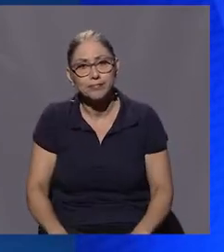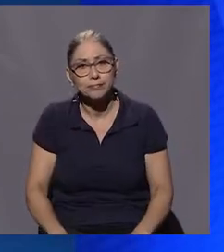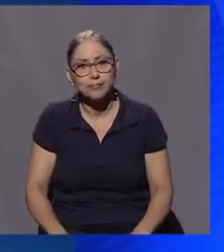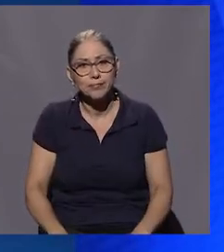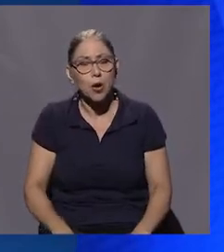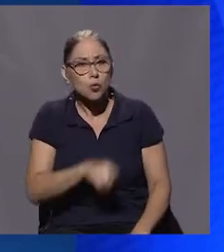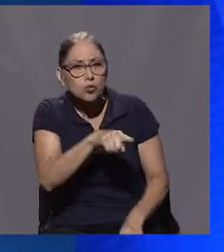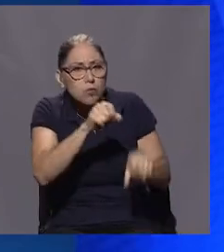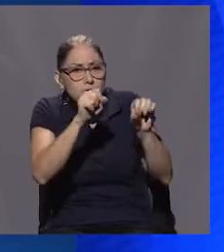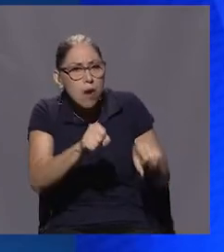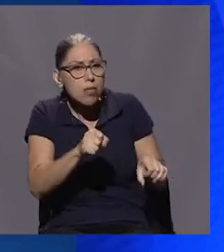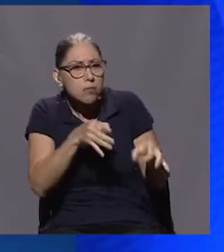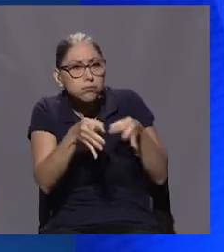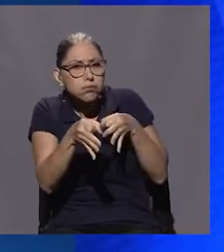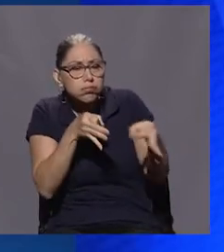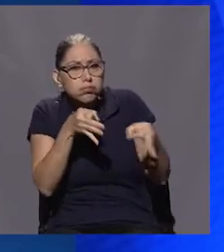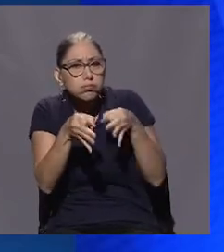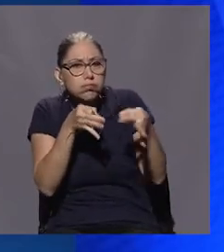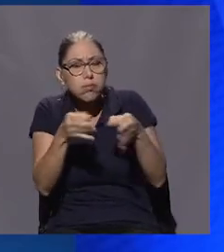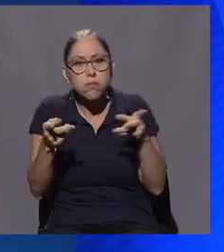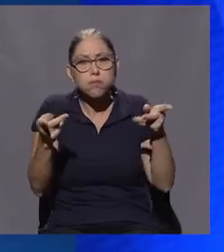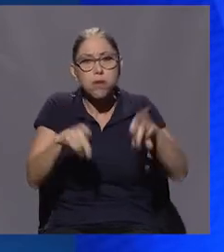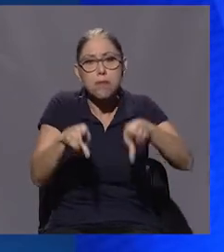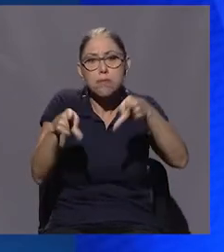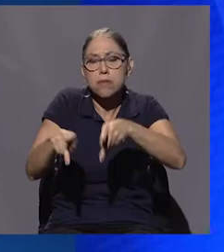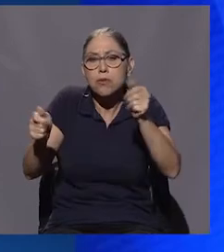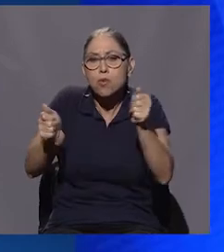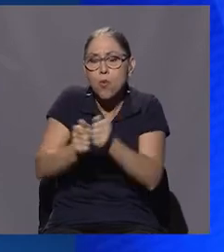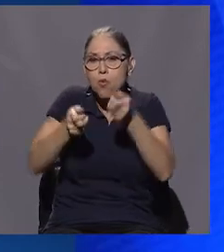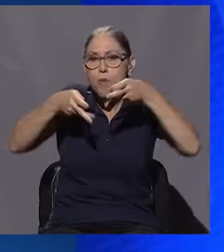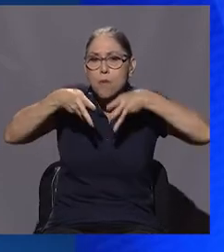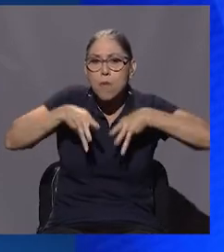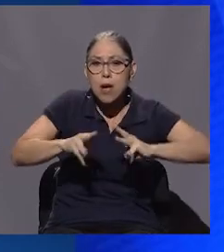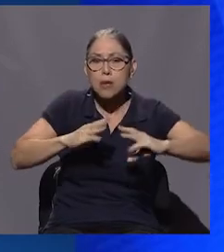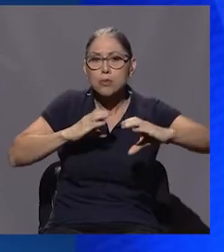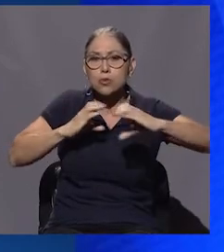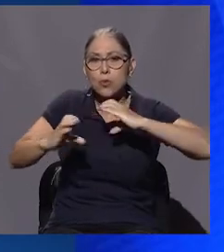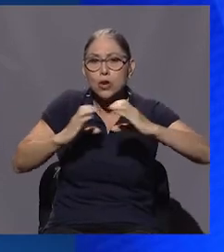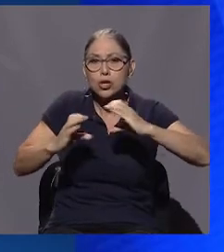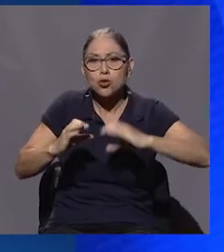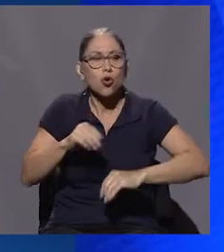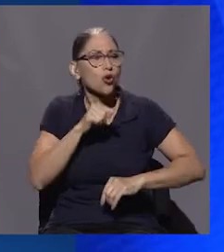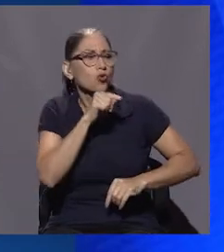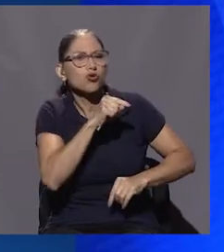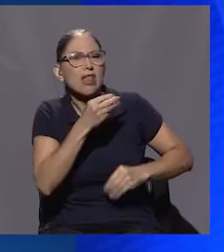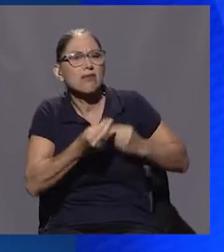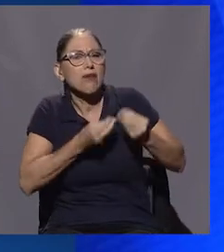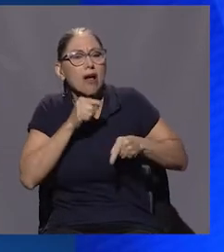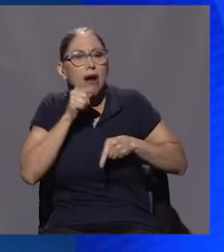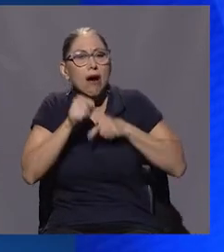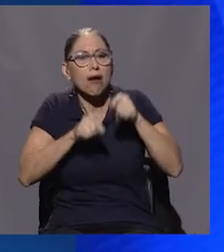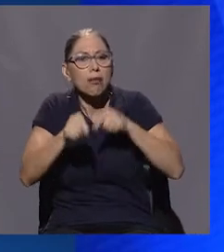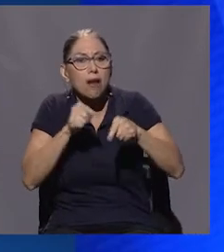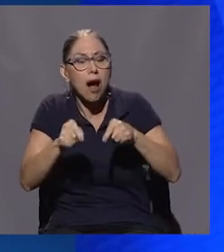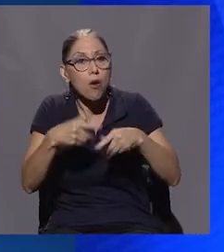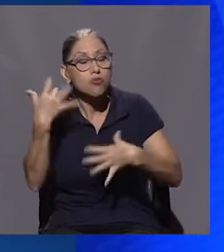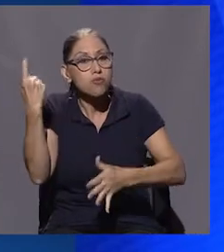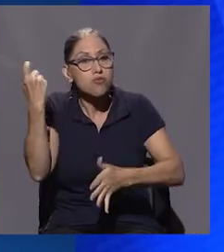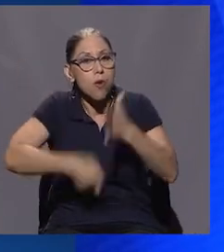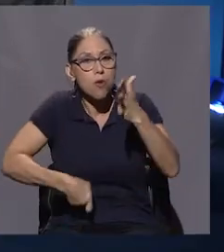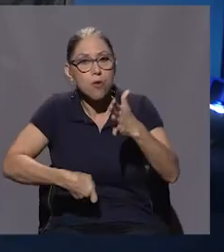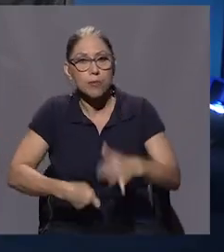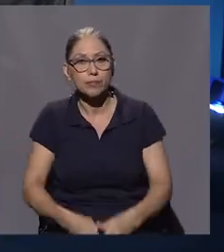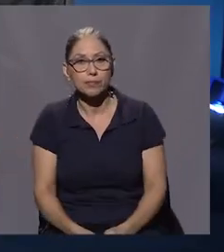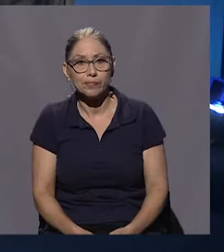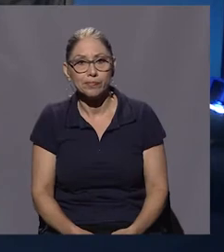puesta en contexto de esa realidad de los medios y la crítica que usted hace que es hoy por hoy muy